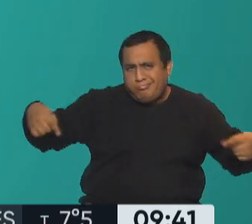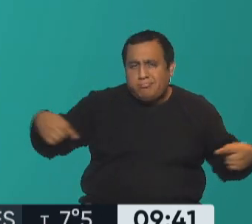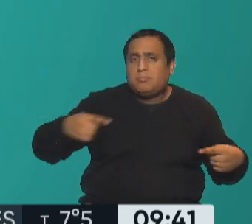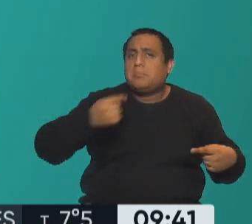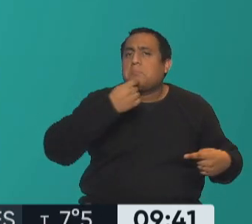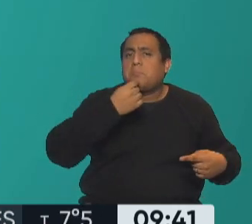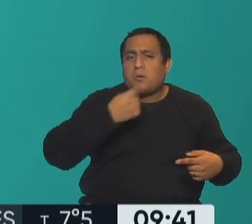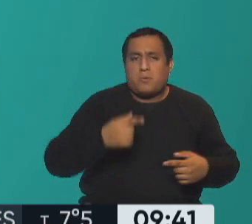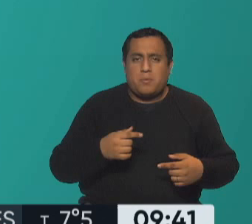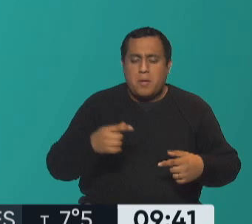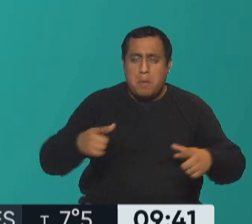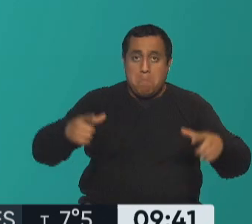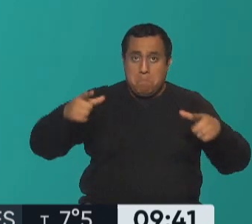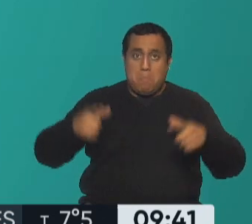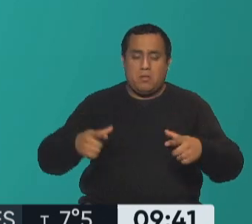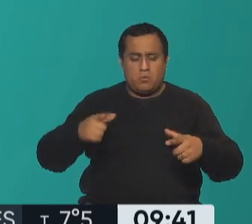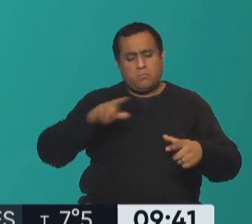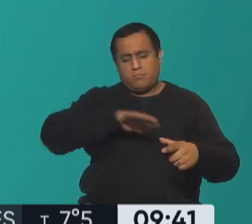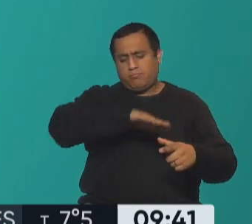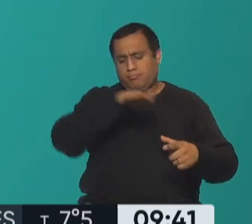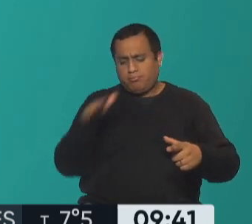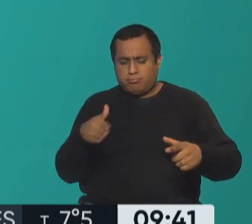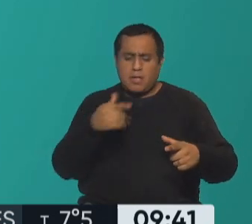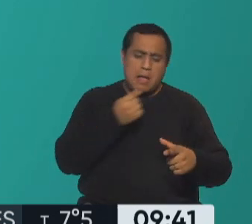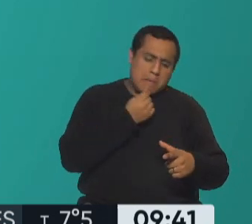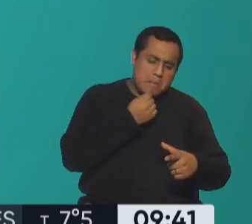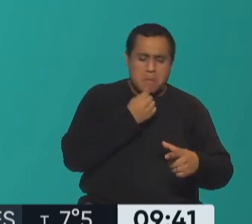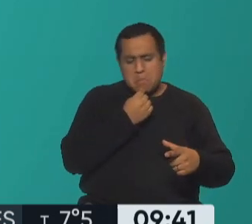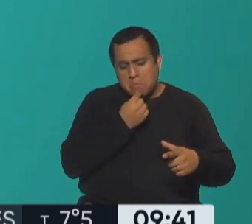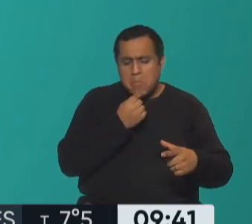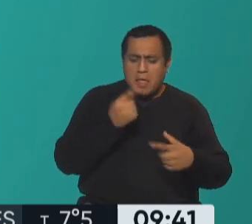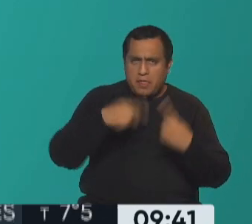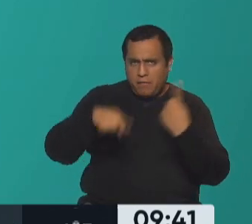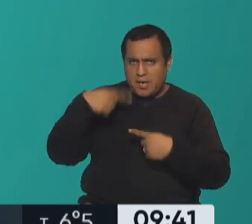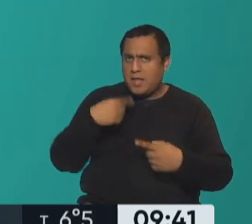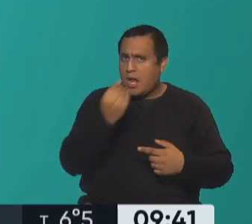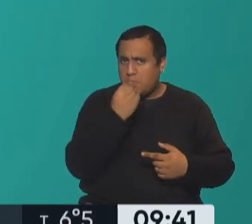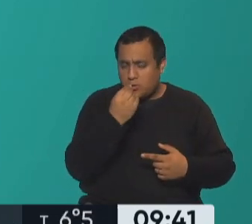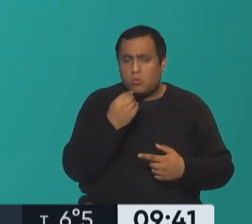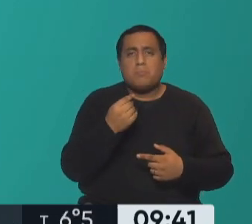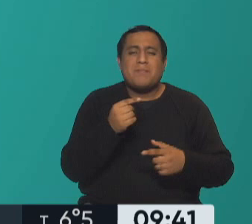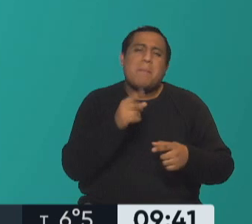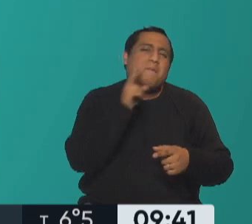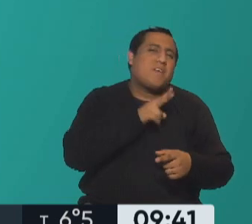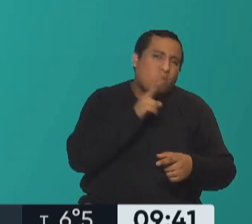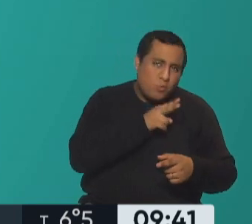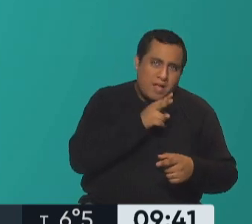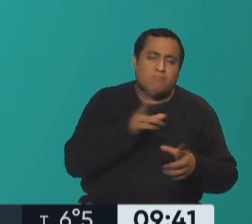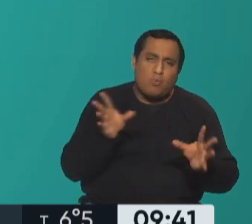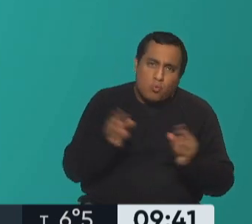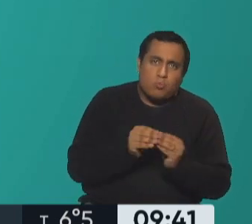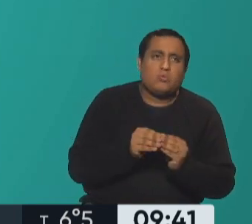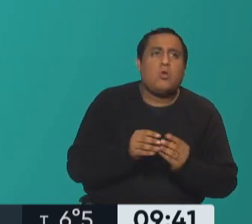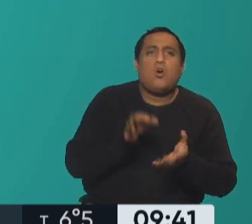nosotros vemos el plato, lo vemos entero, vemos la sinergia entre distintos alimentos, incorporalo con vegetales, incorporalo con